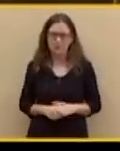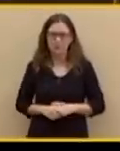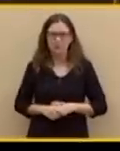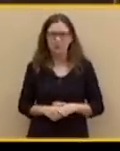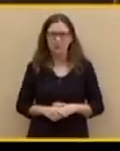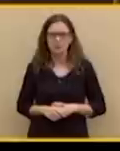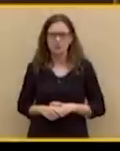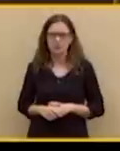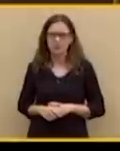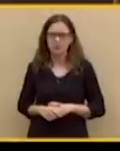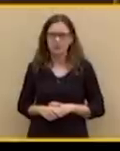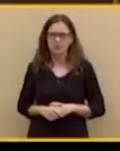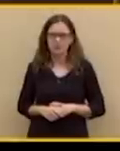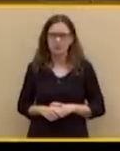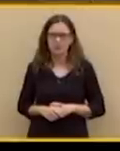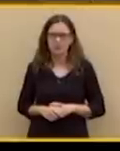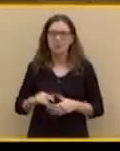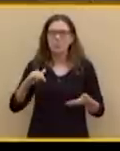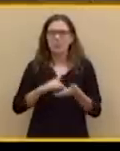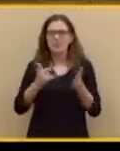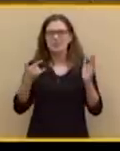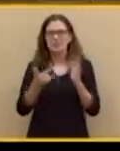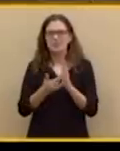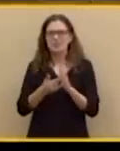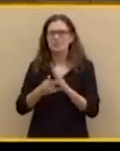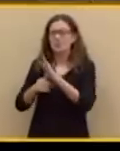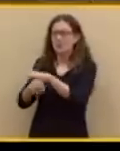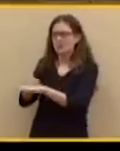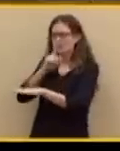El sistema político que surgió de la transición, por favor. Silencio, señorías.